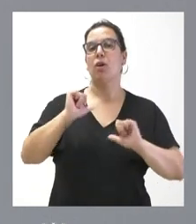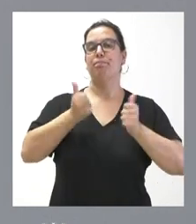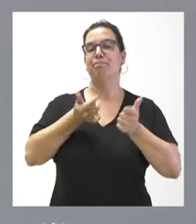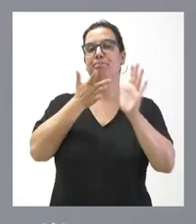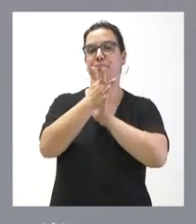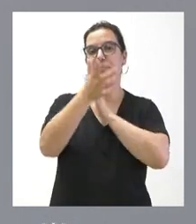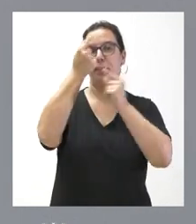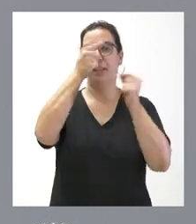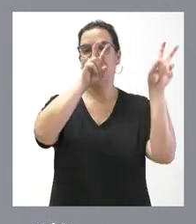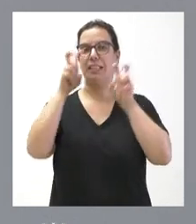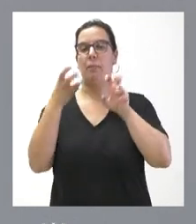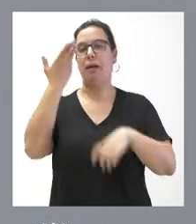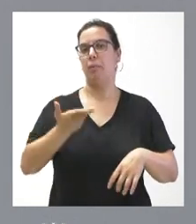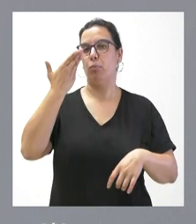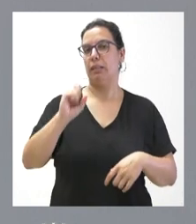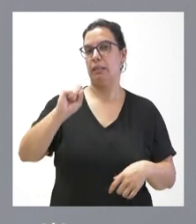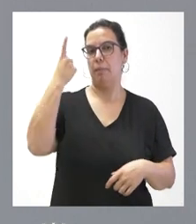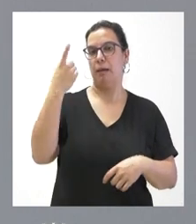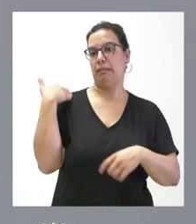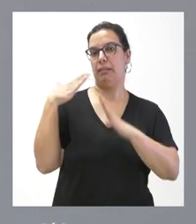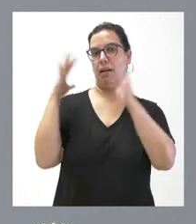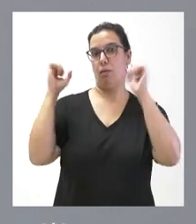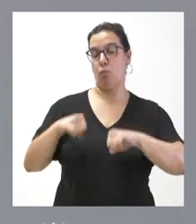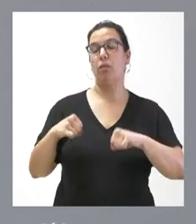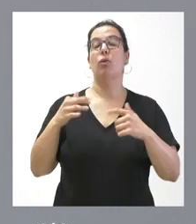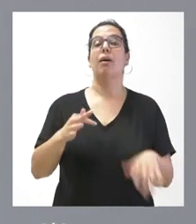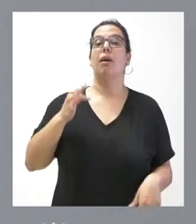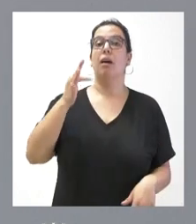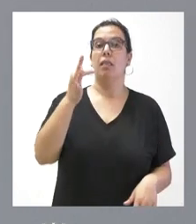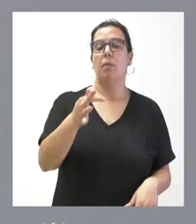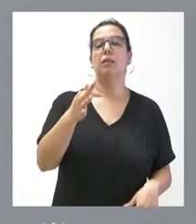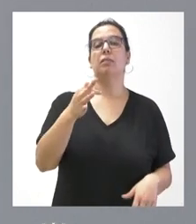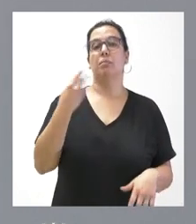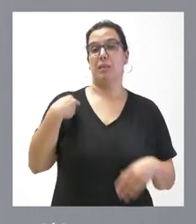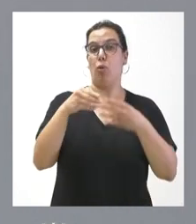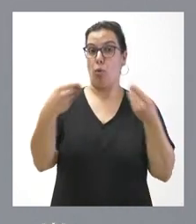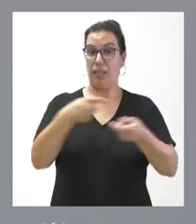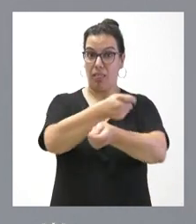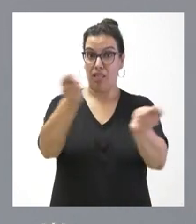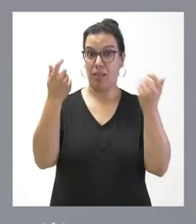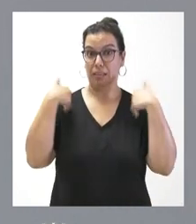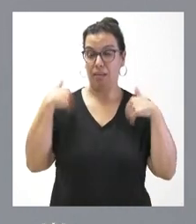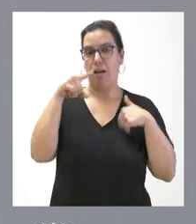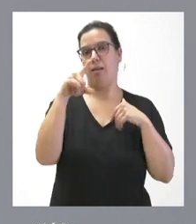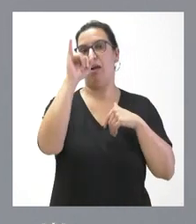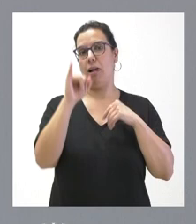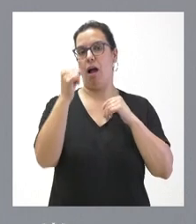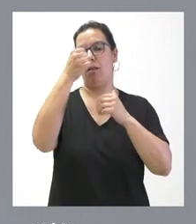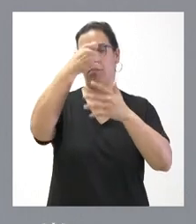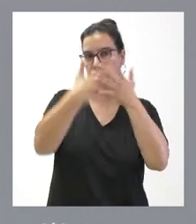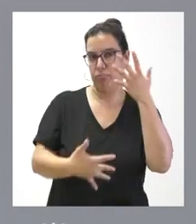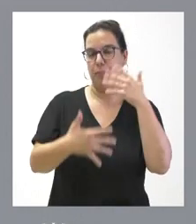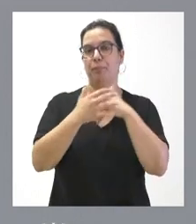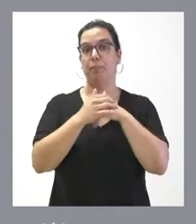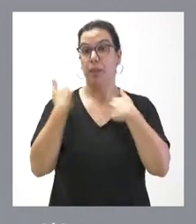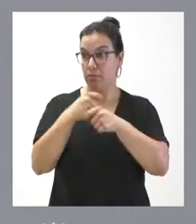los asuntos más relevantes que han sido objeto de acuerdo y que además tienen ustedes en la documentación que les ha sido entregada